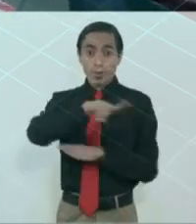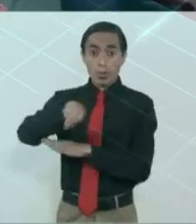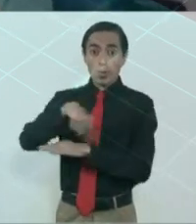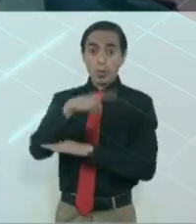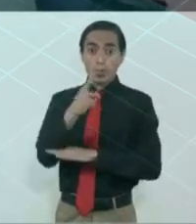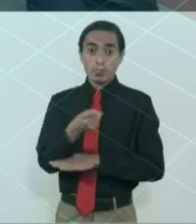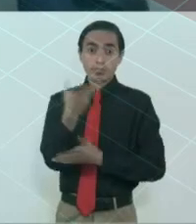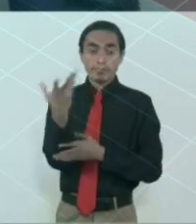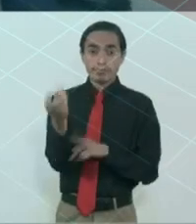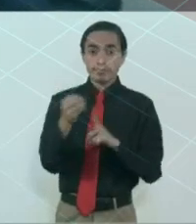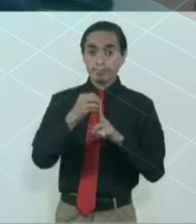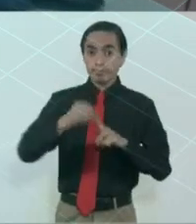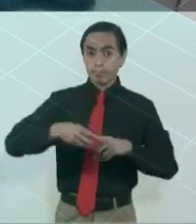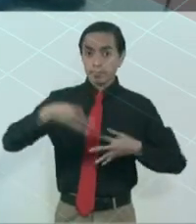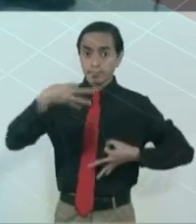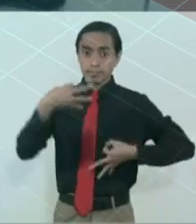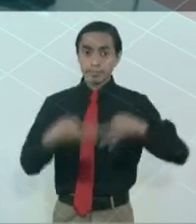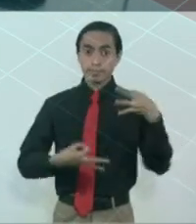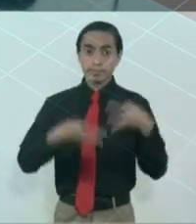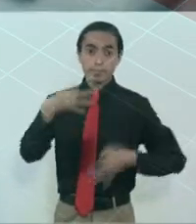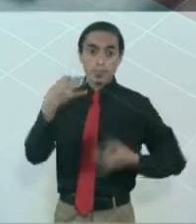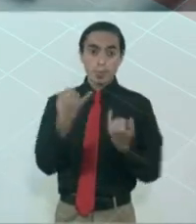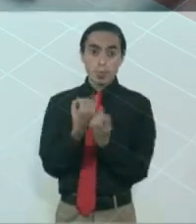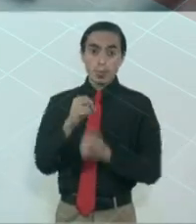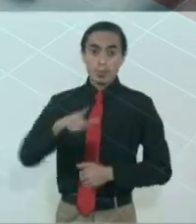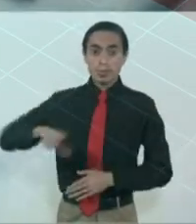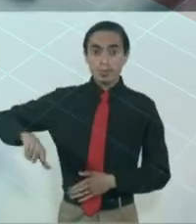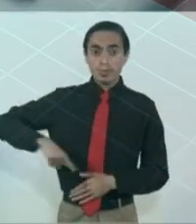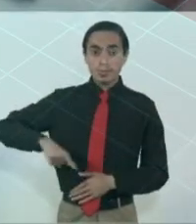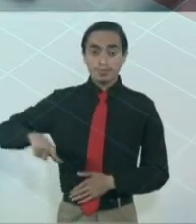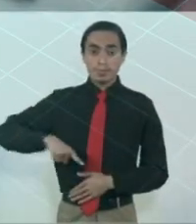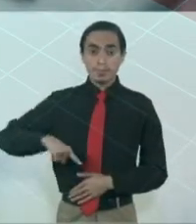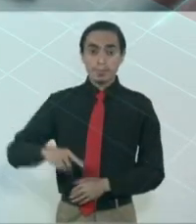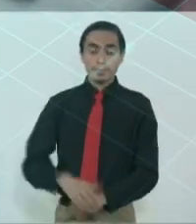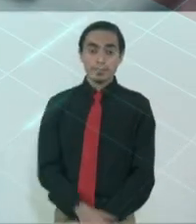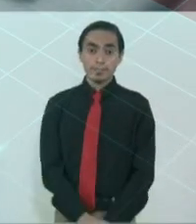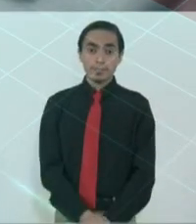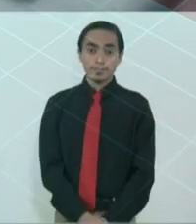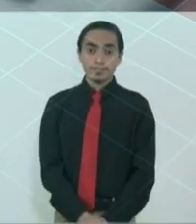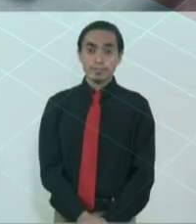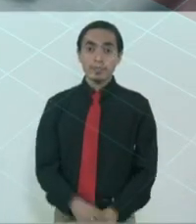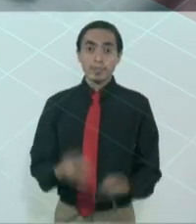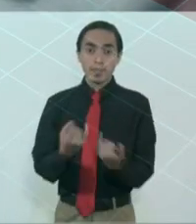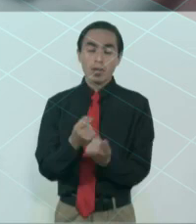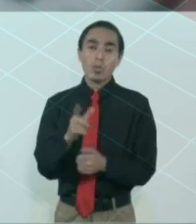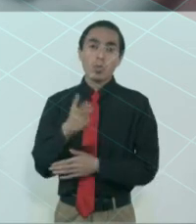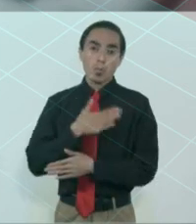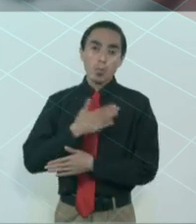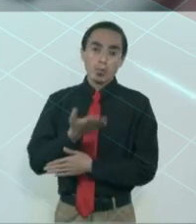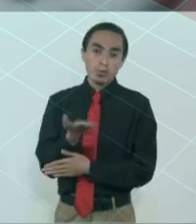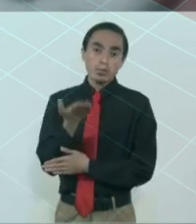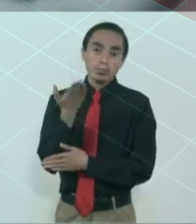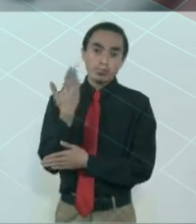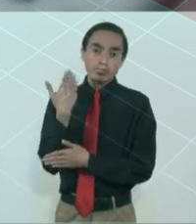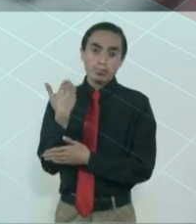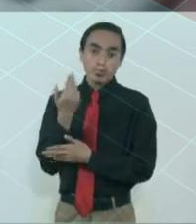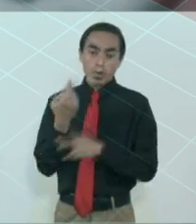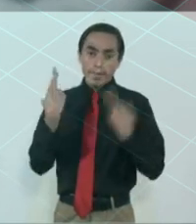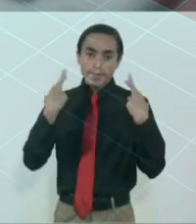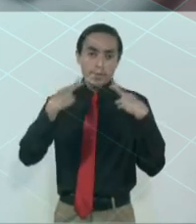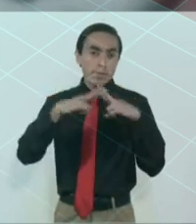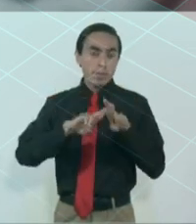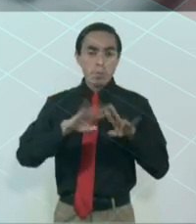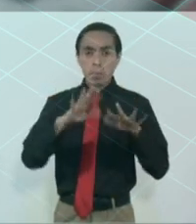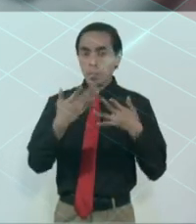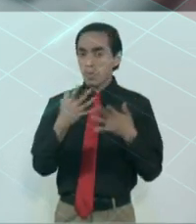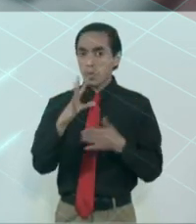de impartición de justicia y del gobierno. Siendo profesora durante más de 40 años,